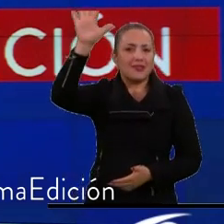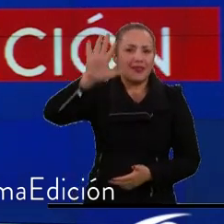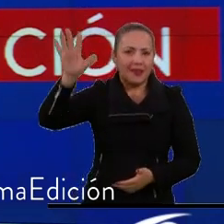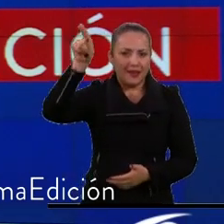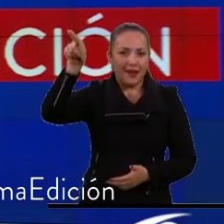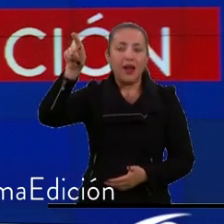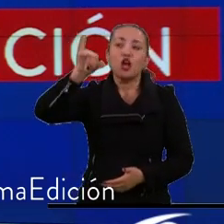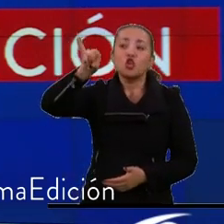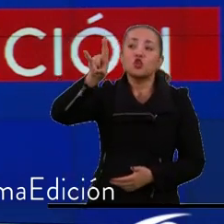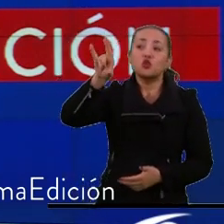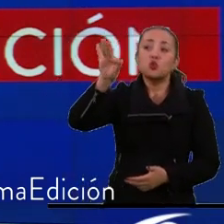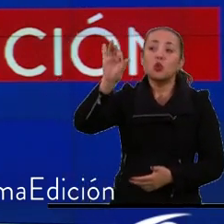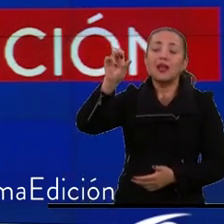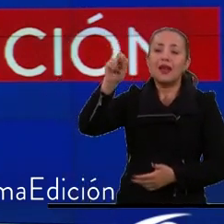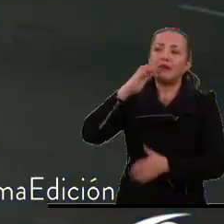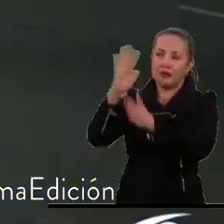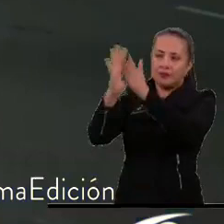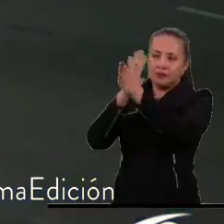Juliette Cano tiene los detalles.